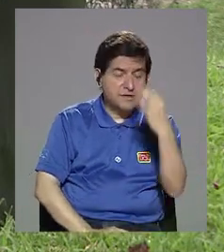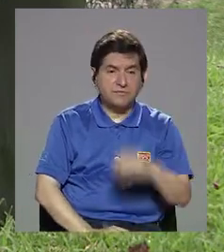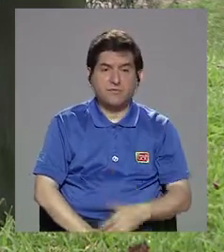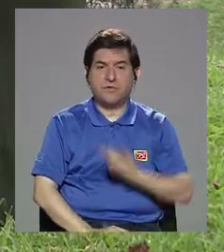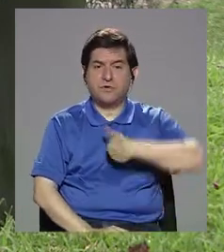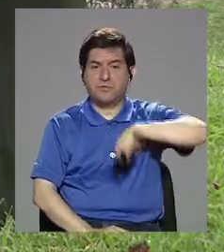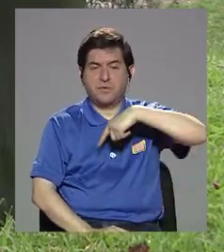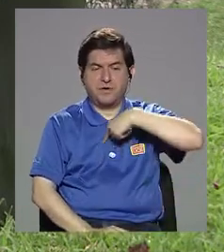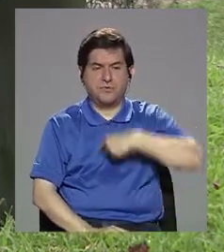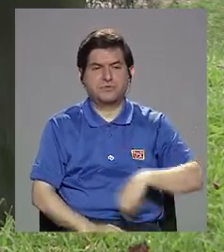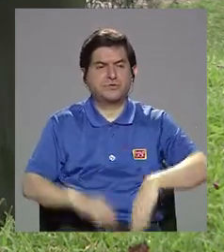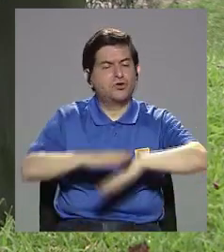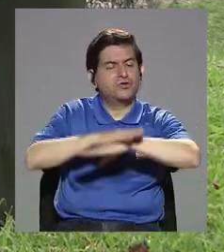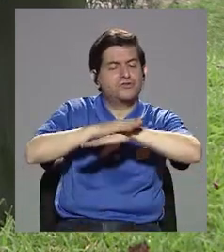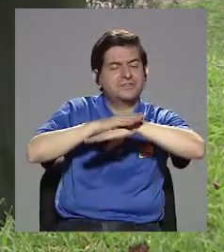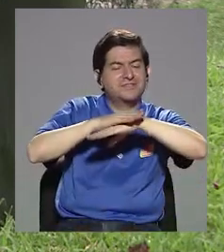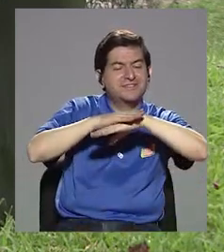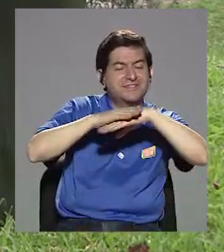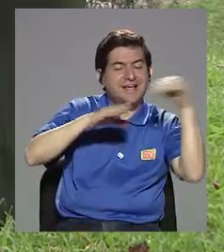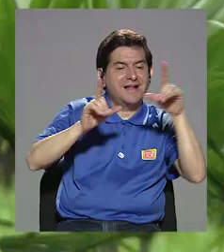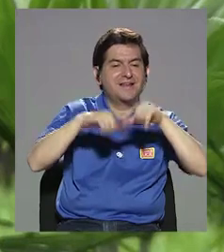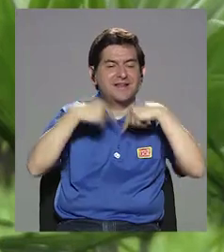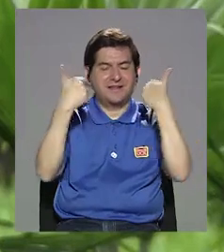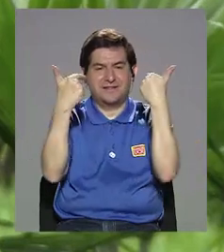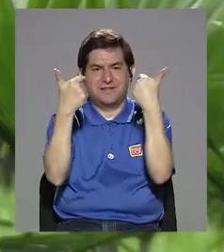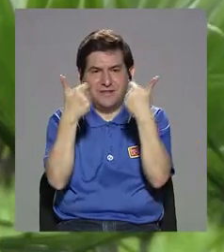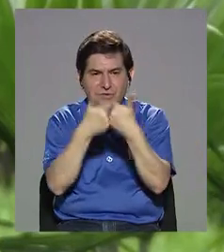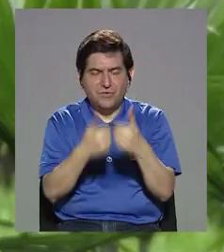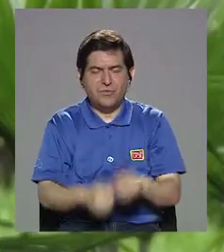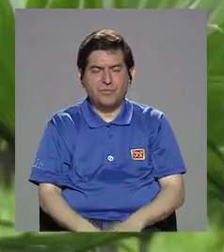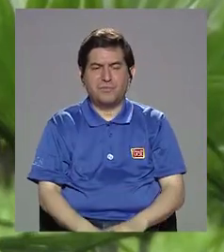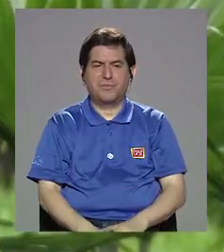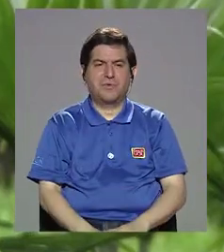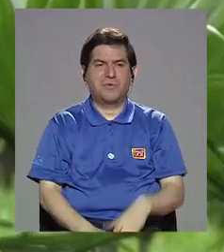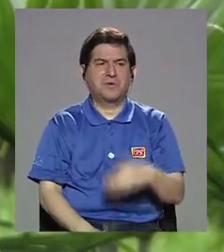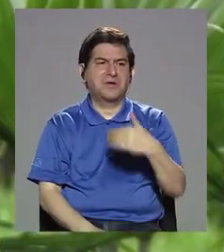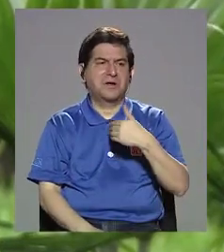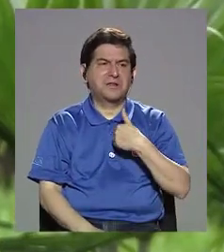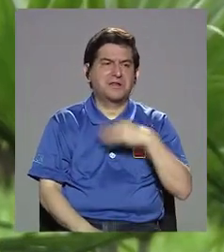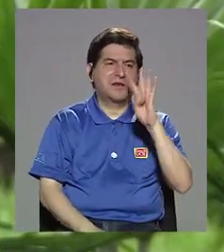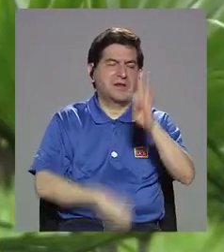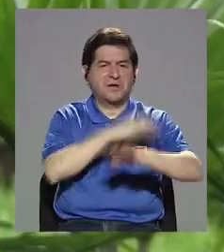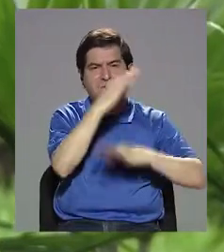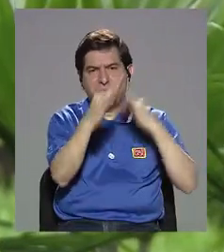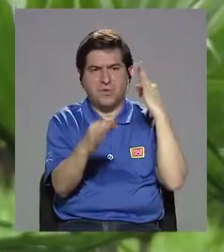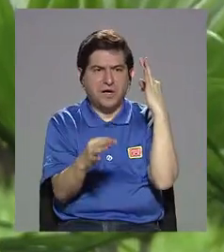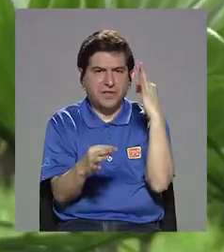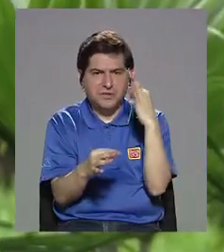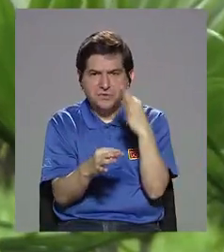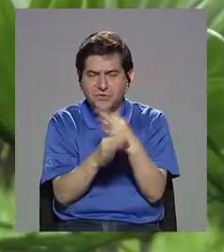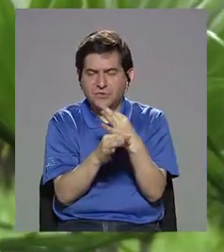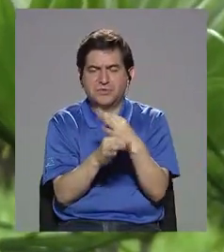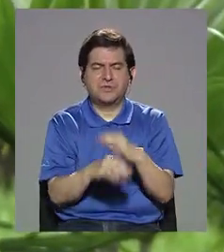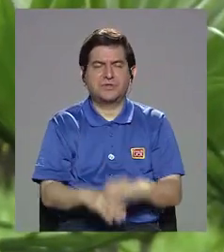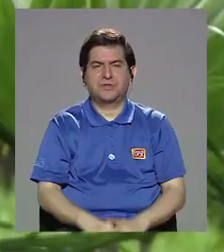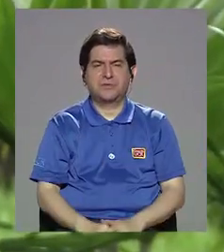para salirnos de ese bloque de que hay cuatro tipos de